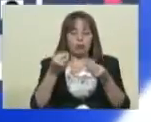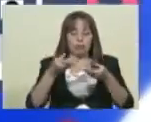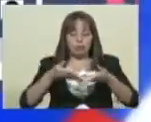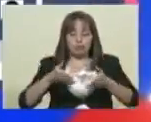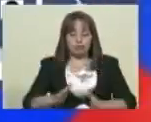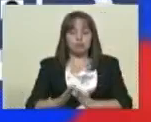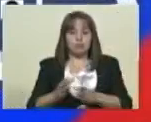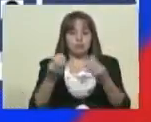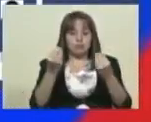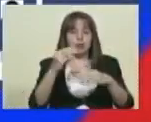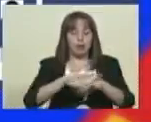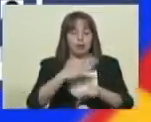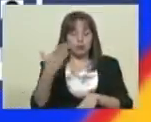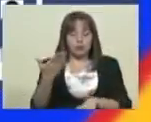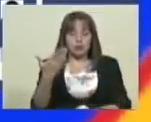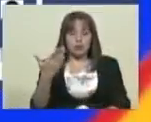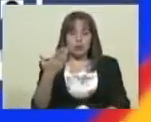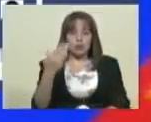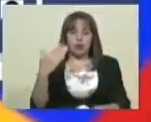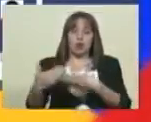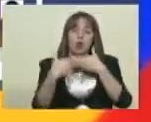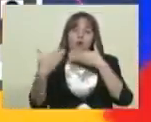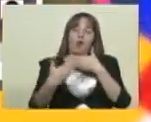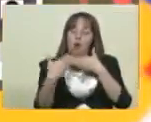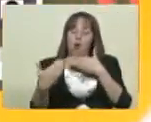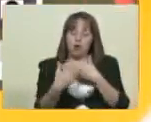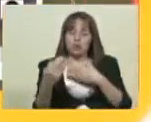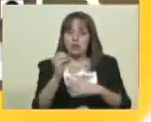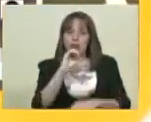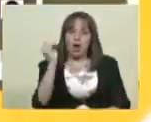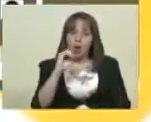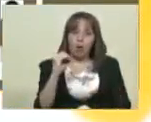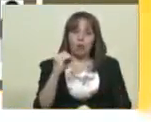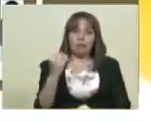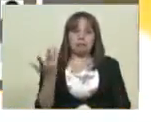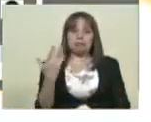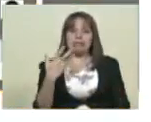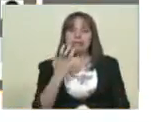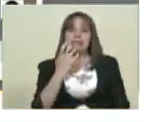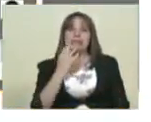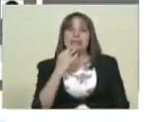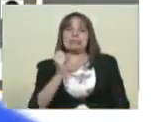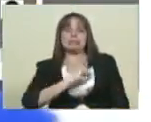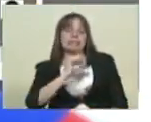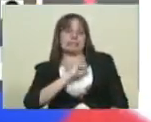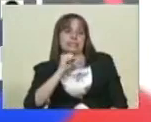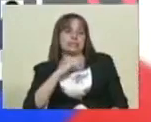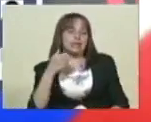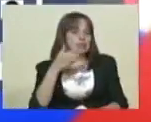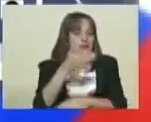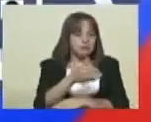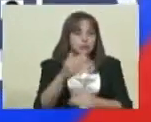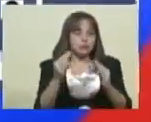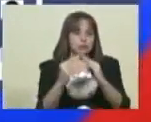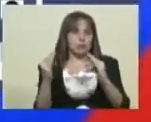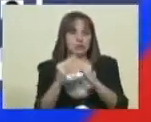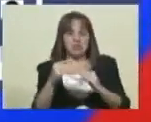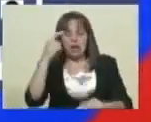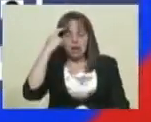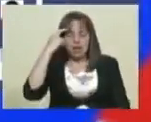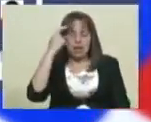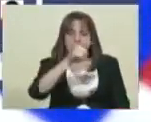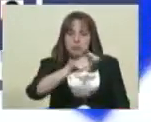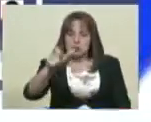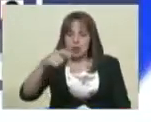porque han sido amenazadas o porque temen salir de sus casas y regresar a sus casas y que la gente sepa que haya